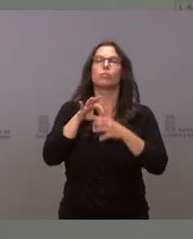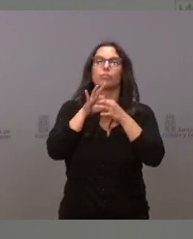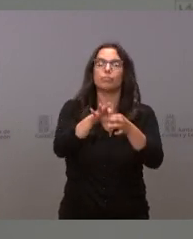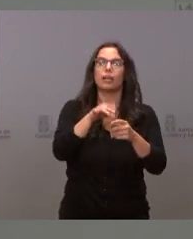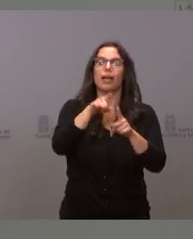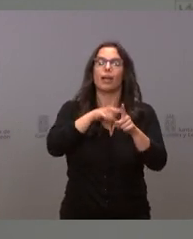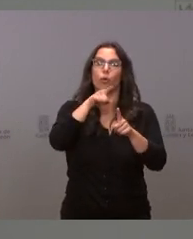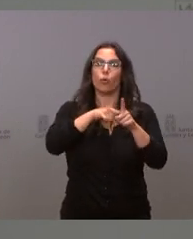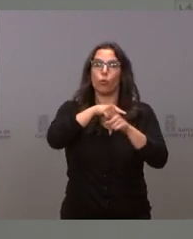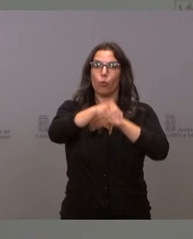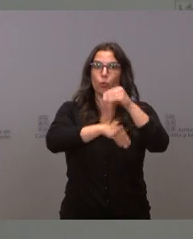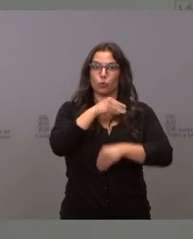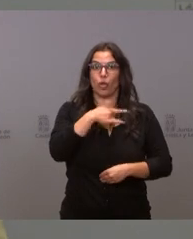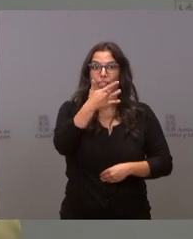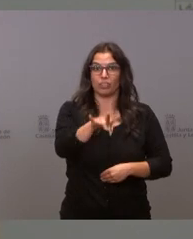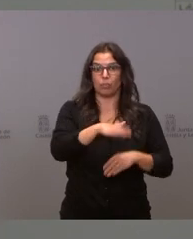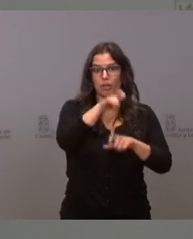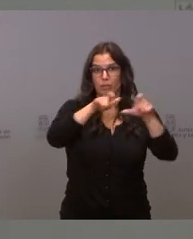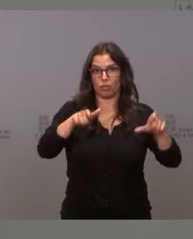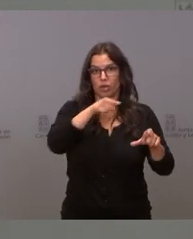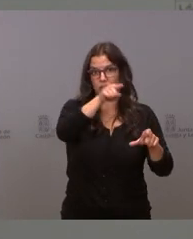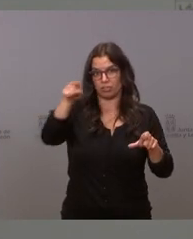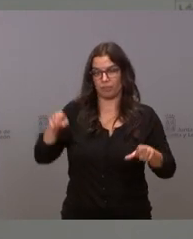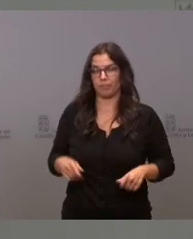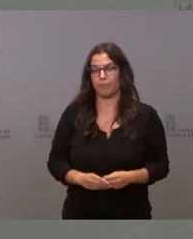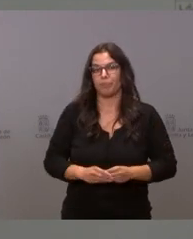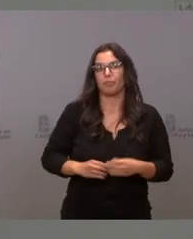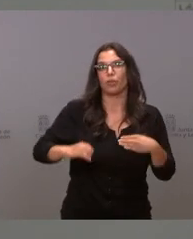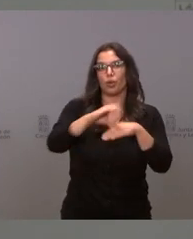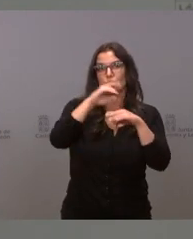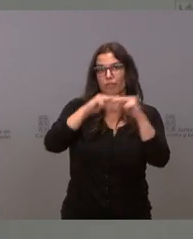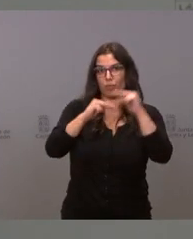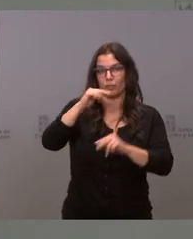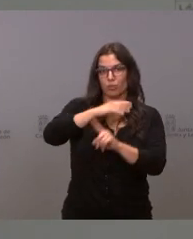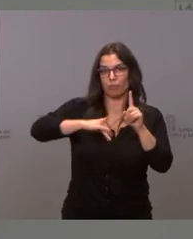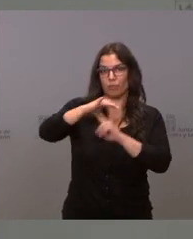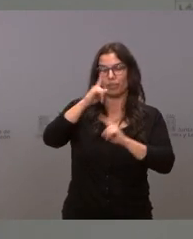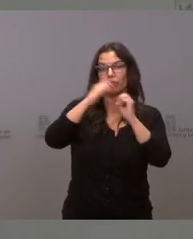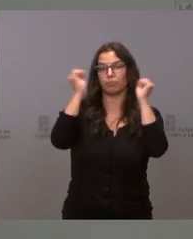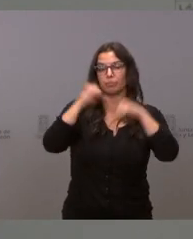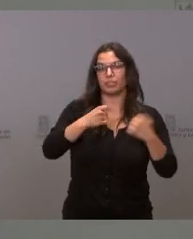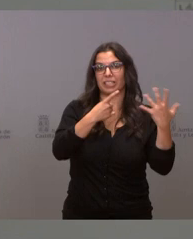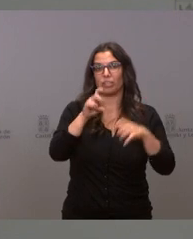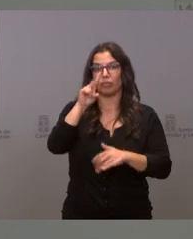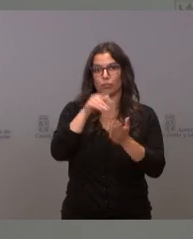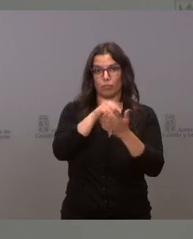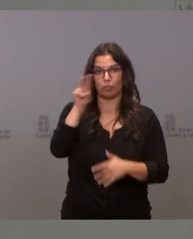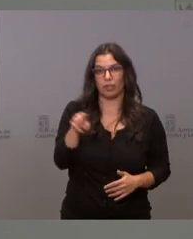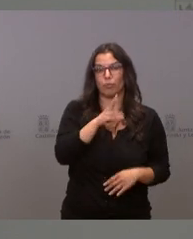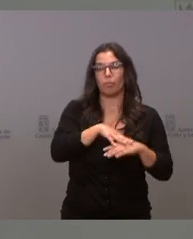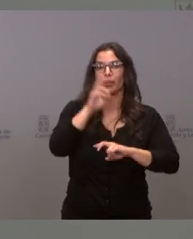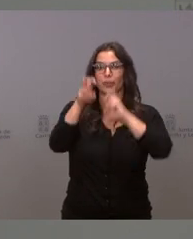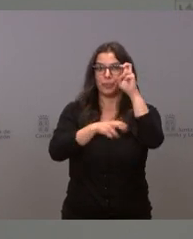uso a ciudadanos de nuestra comunidad. La Consejería de Fomento y Medio Ambiente aprueba 621.000 euros para la